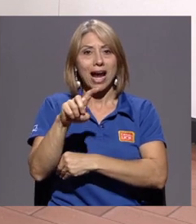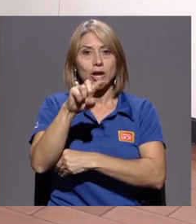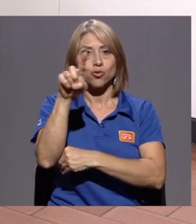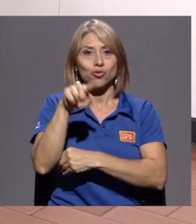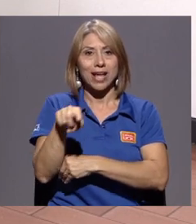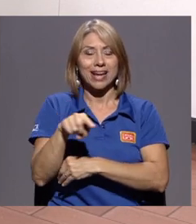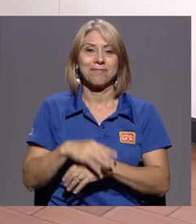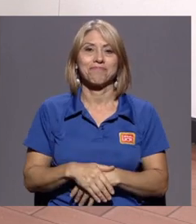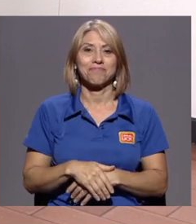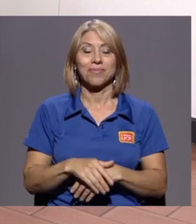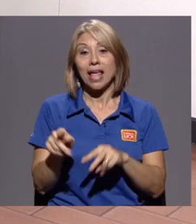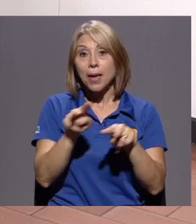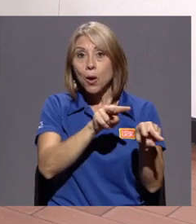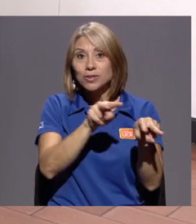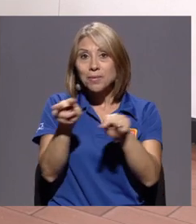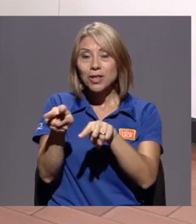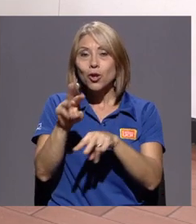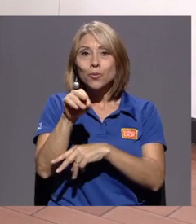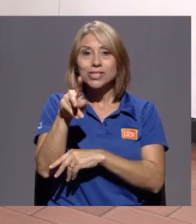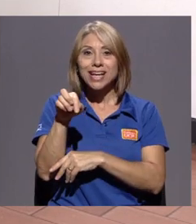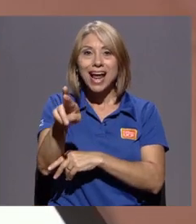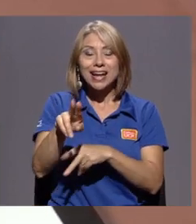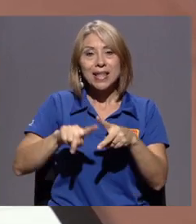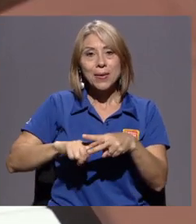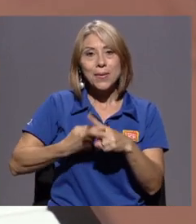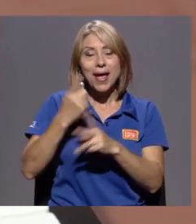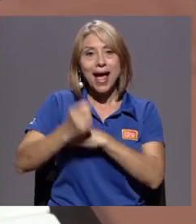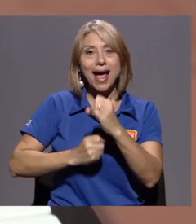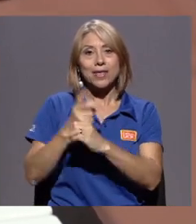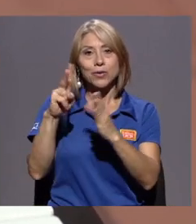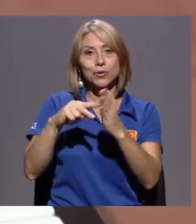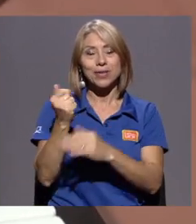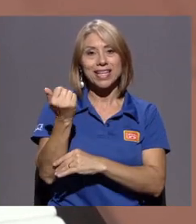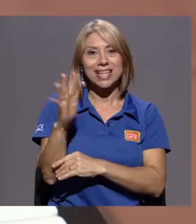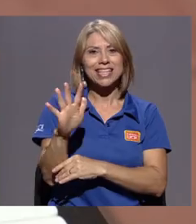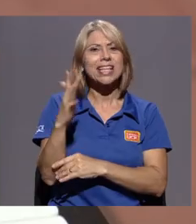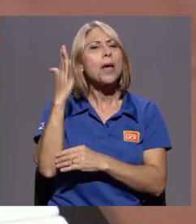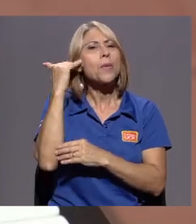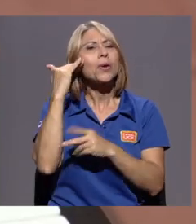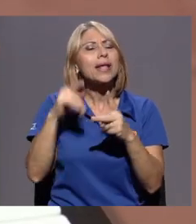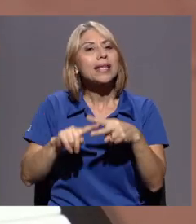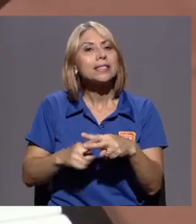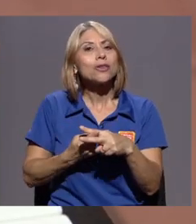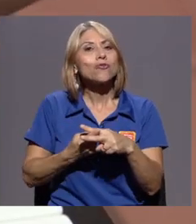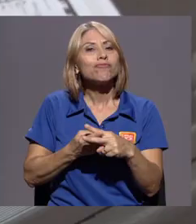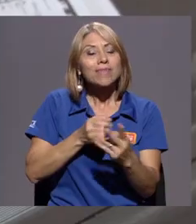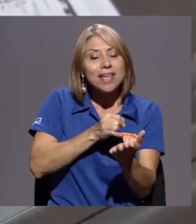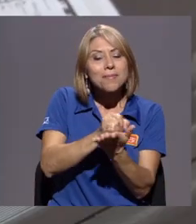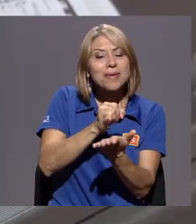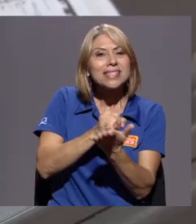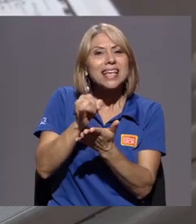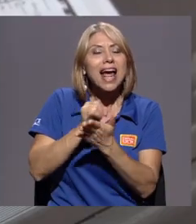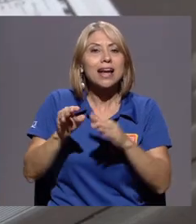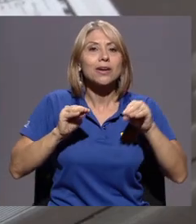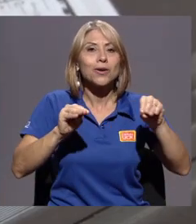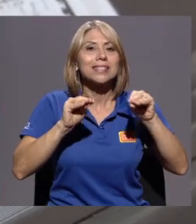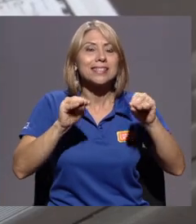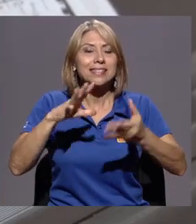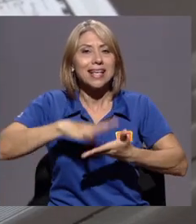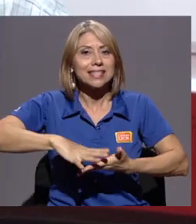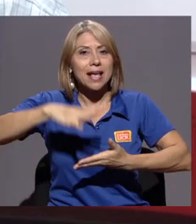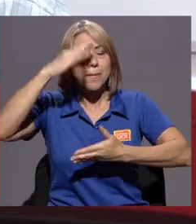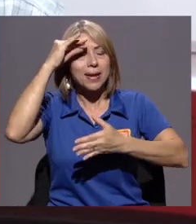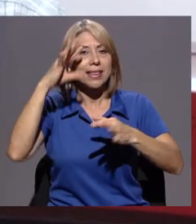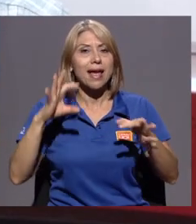El Observatorio del Musicar tiene sus inicios en el 2015 y surgió de la necesidad de investigar lo que se enseña y se aprende en torno a la